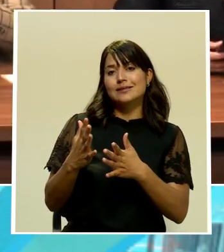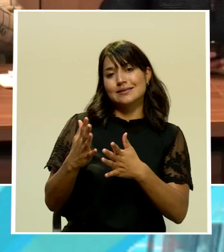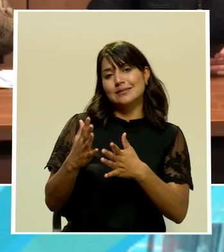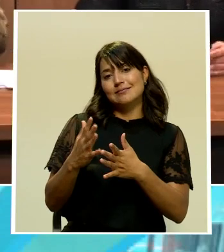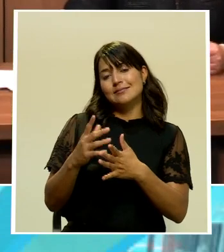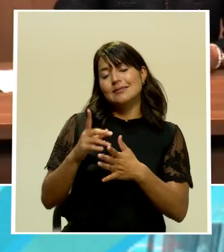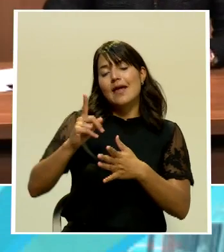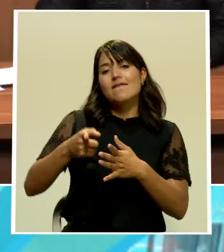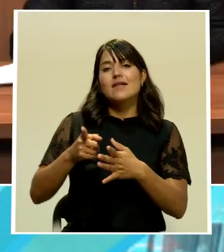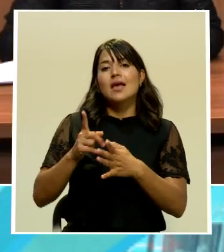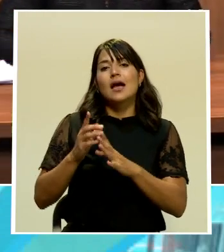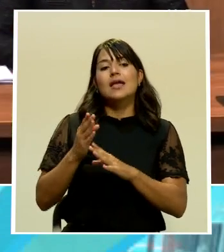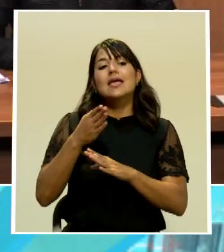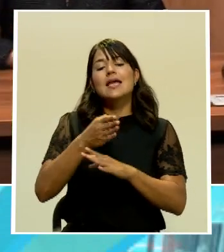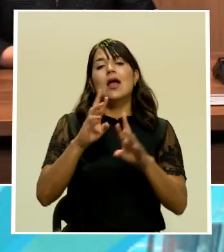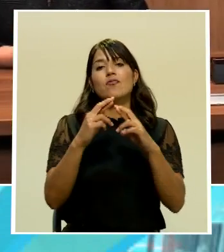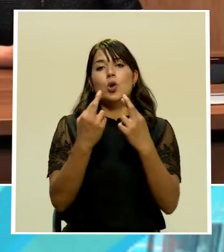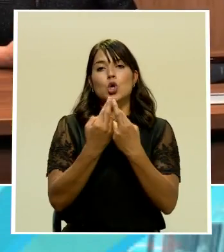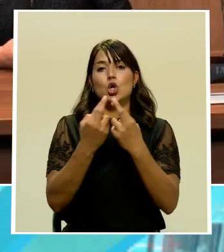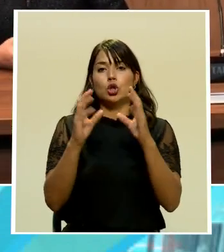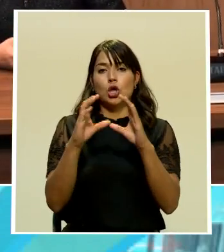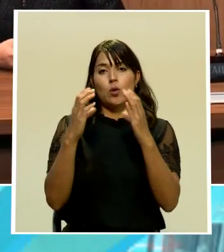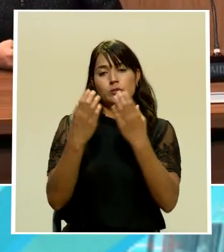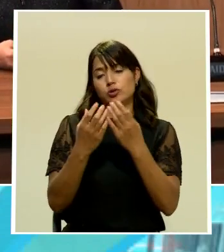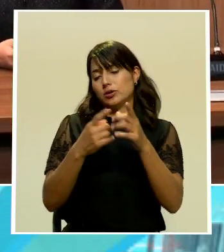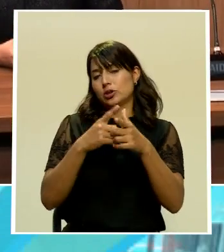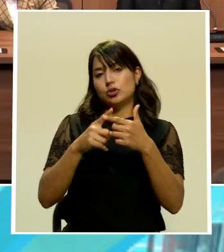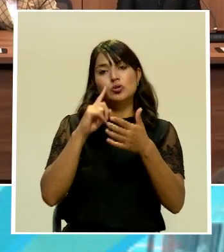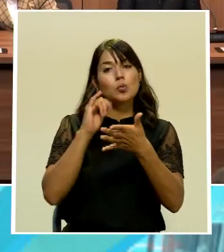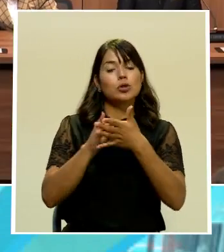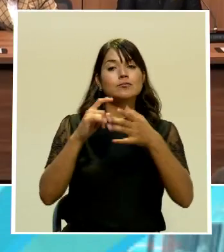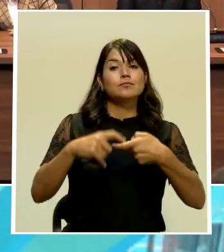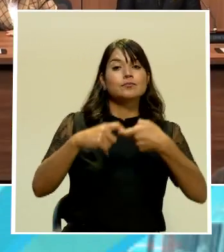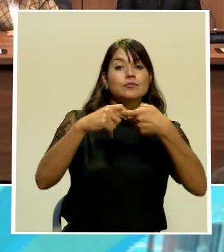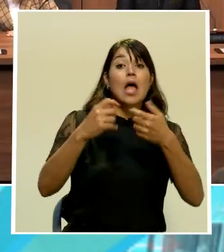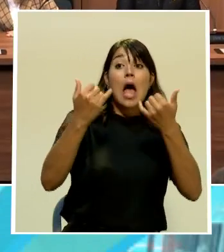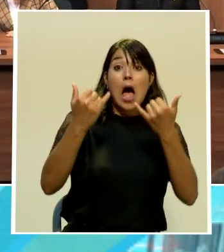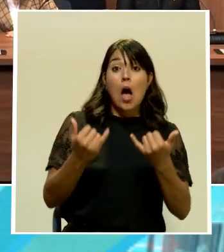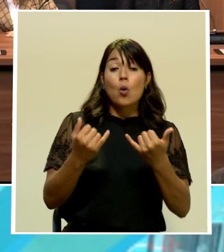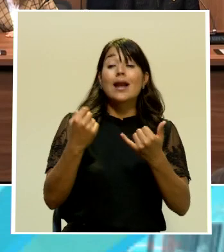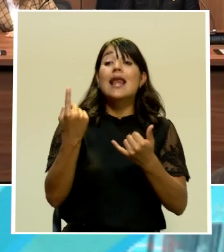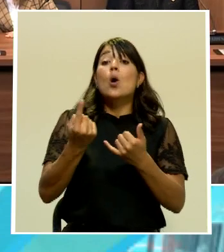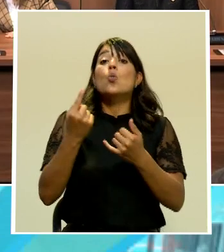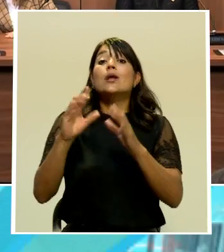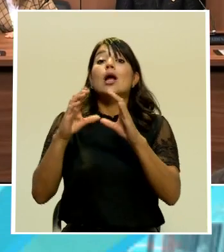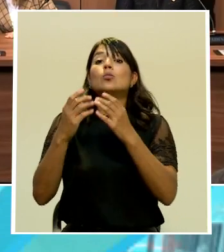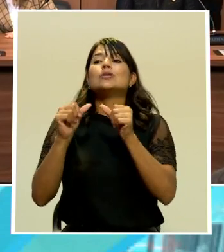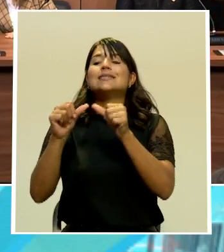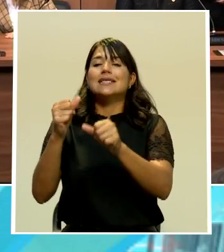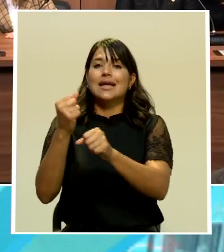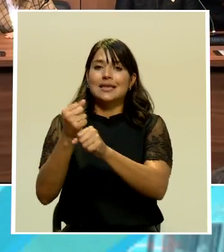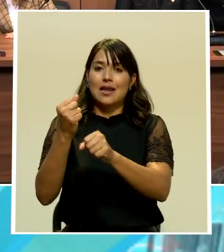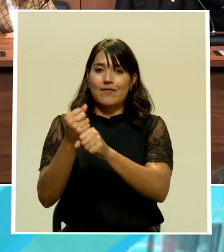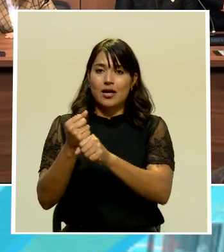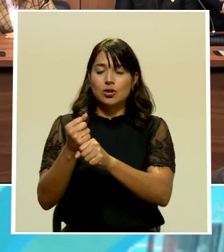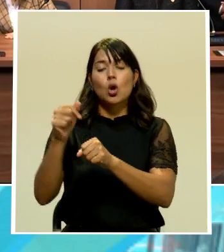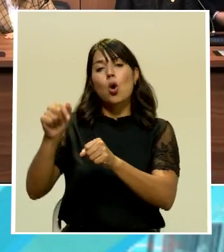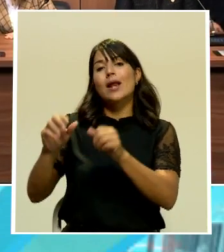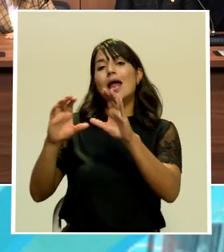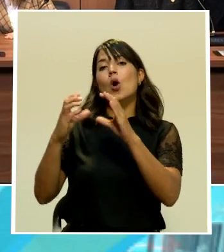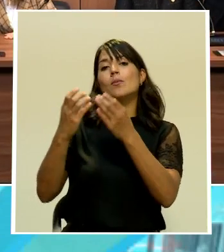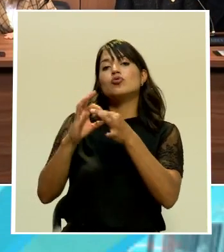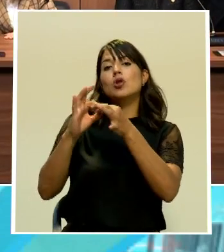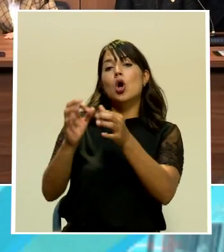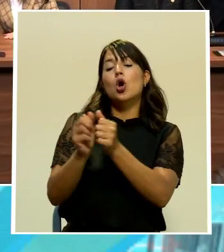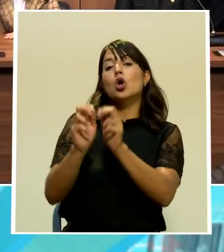las comisiones diferentes comisiones de la asamblea legislativa actualmente la única que está funcionando es la comisión de hacendarios que termina su trabajo hoy a eso de las